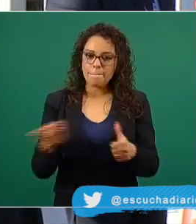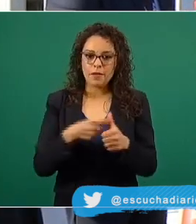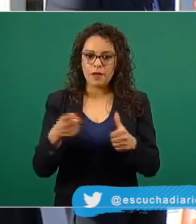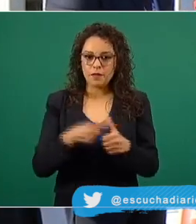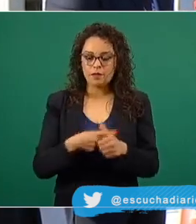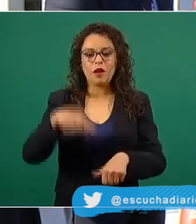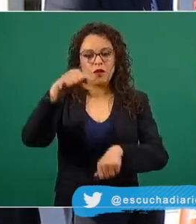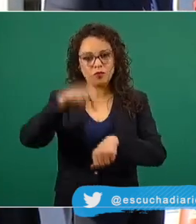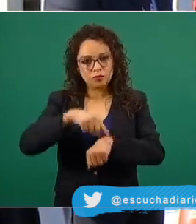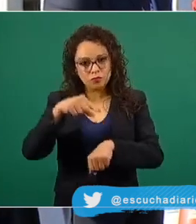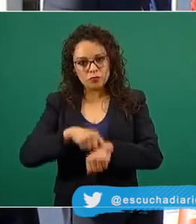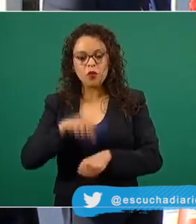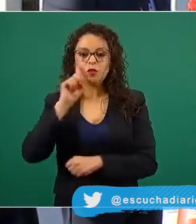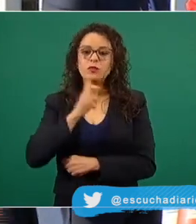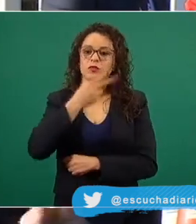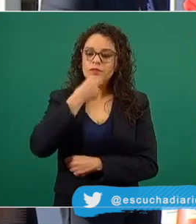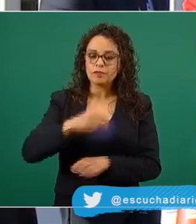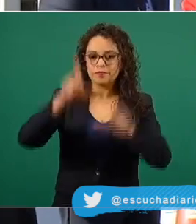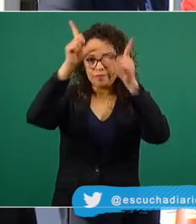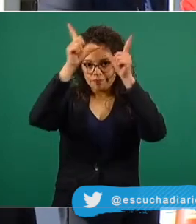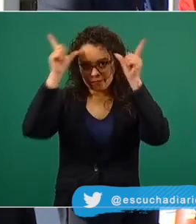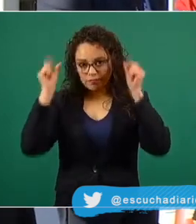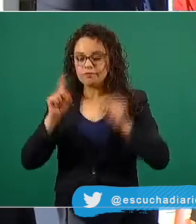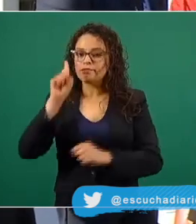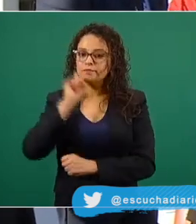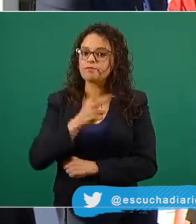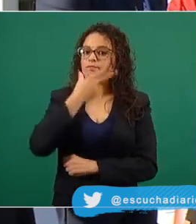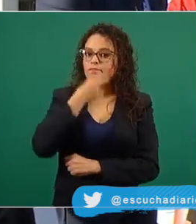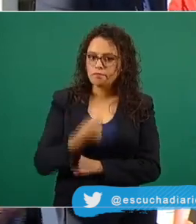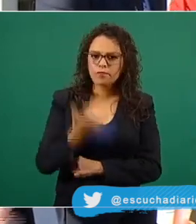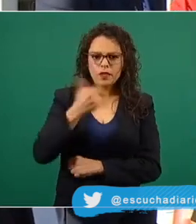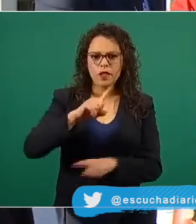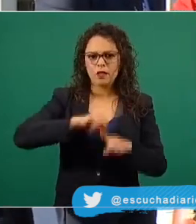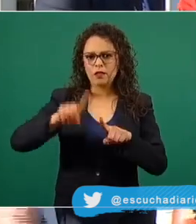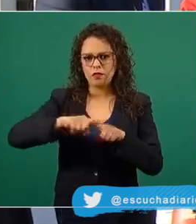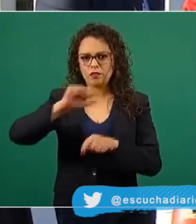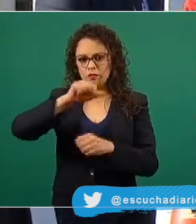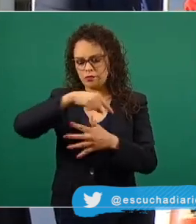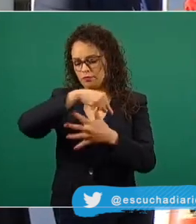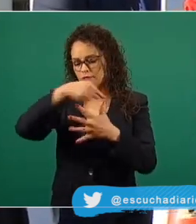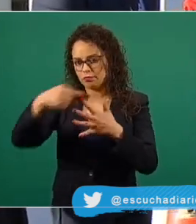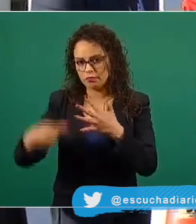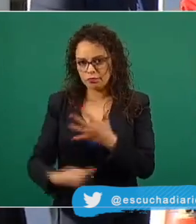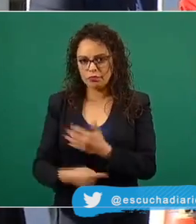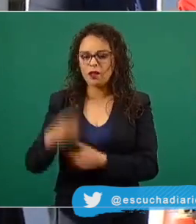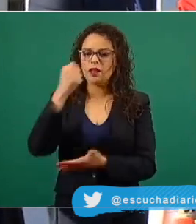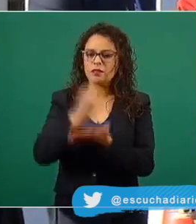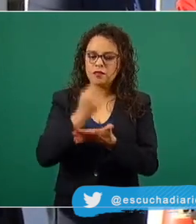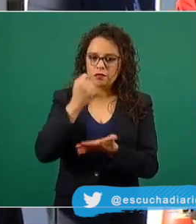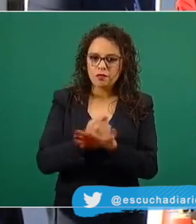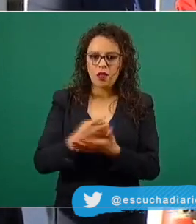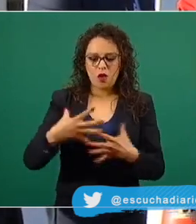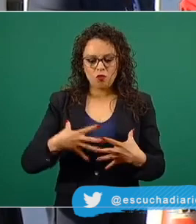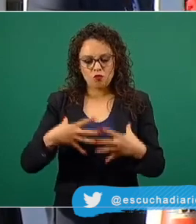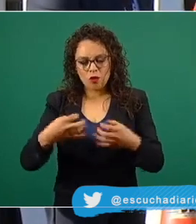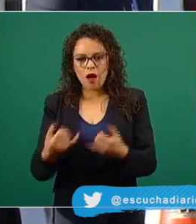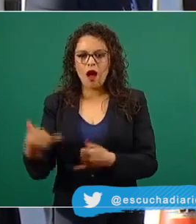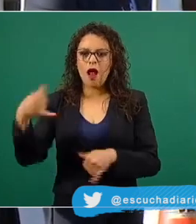médicas, enfermeras, enfermeros y todas las otras categorías, sinaloterapeutas, radiólogos, laboratoristas,